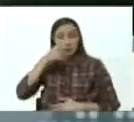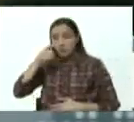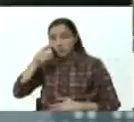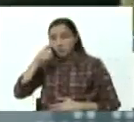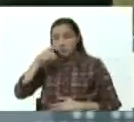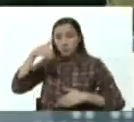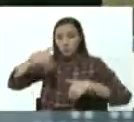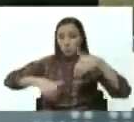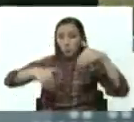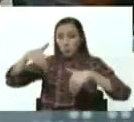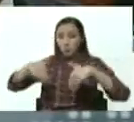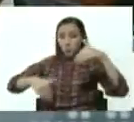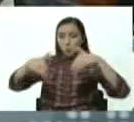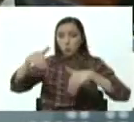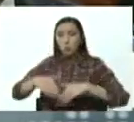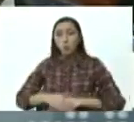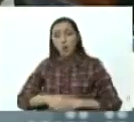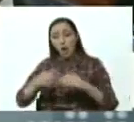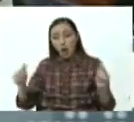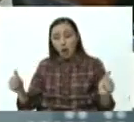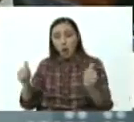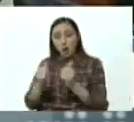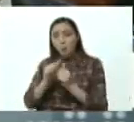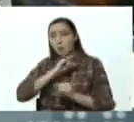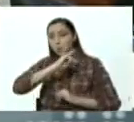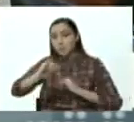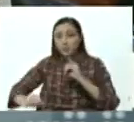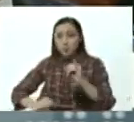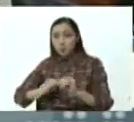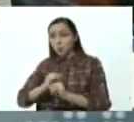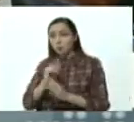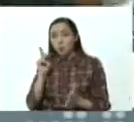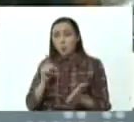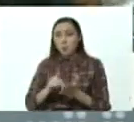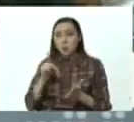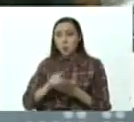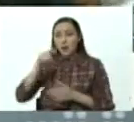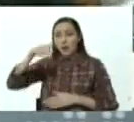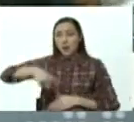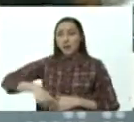a la veeduría, al acompañamiento internacional en estas elecciones.